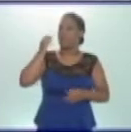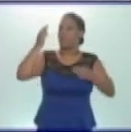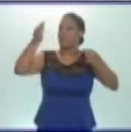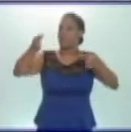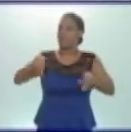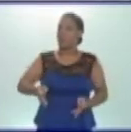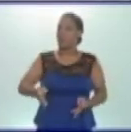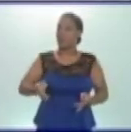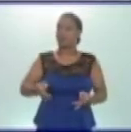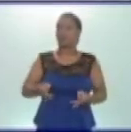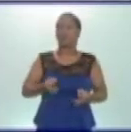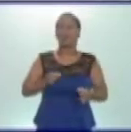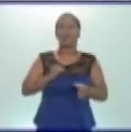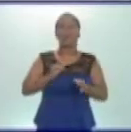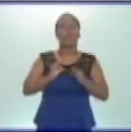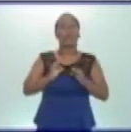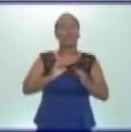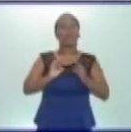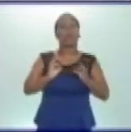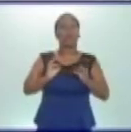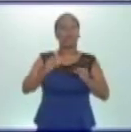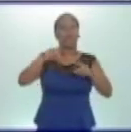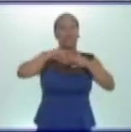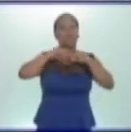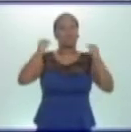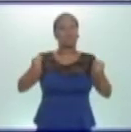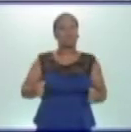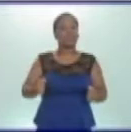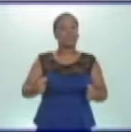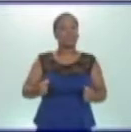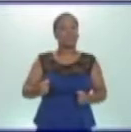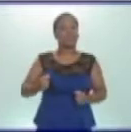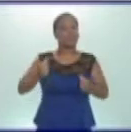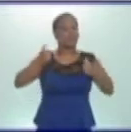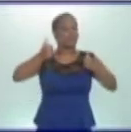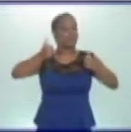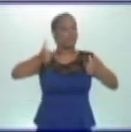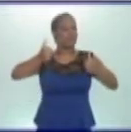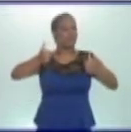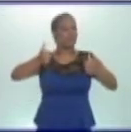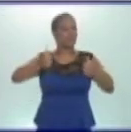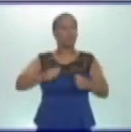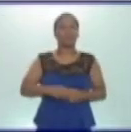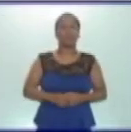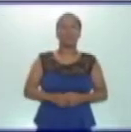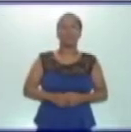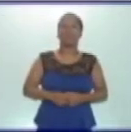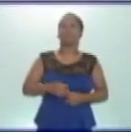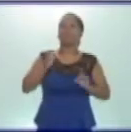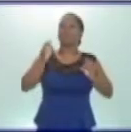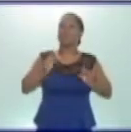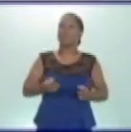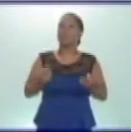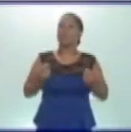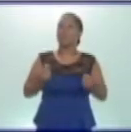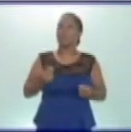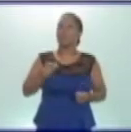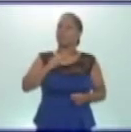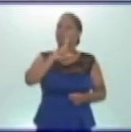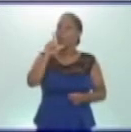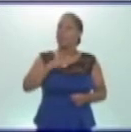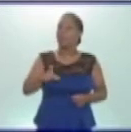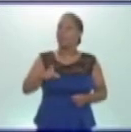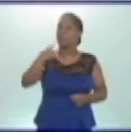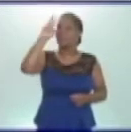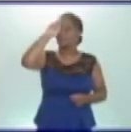en óptimas condiciones. Estoy seguro que muchos pudieron contactar con su médico o con la enfermera de la familia en